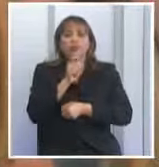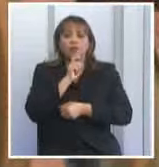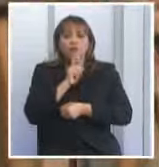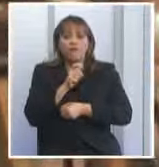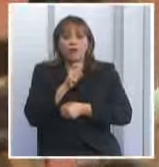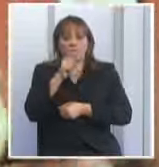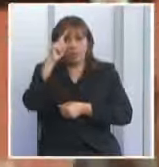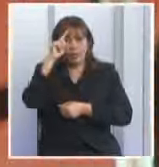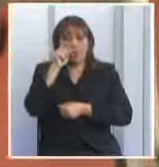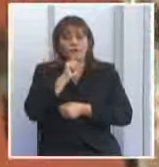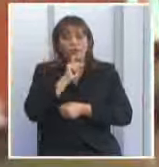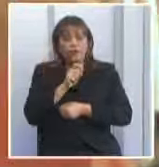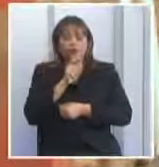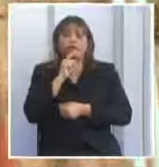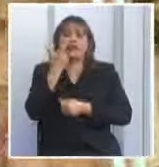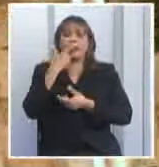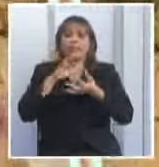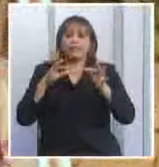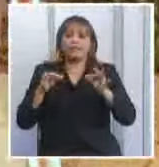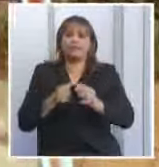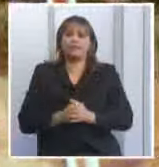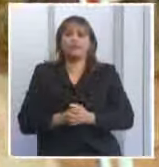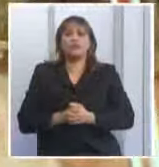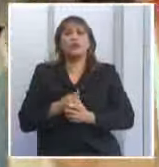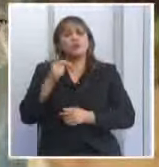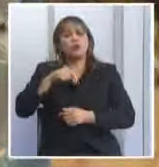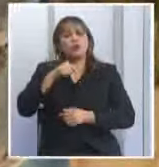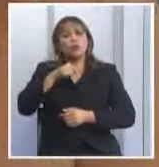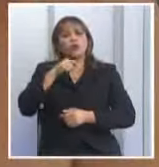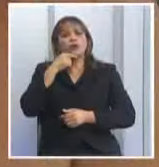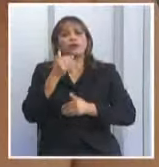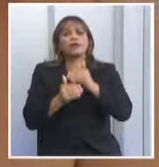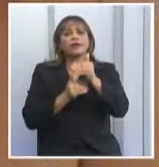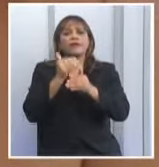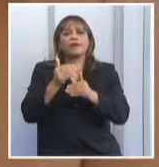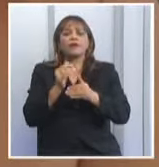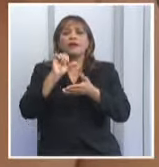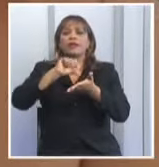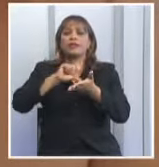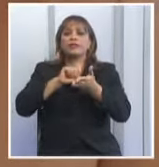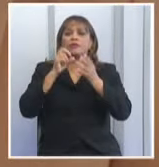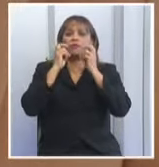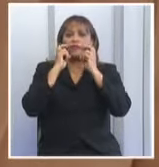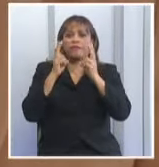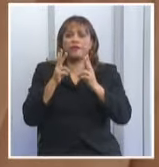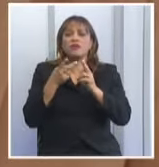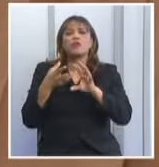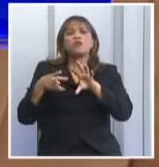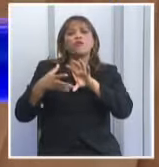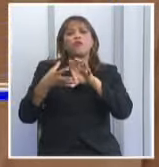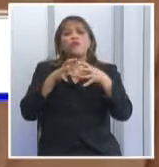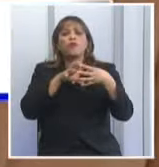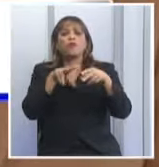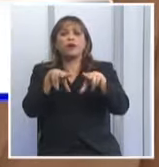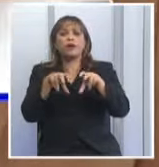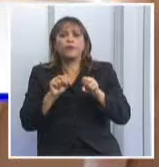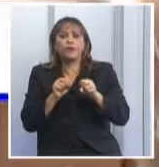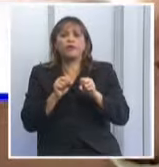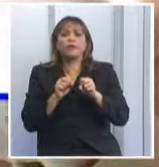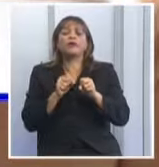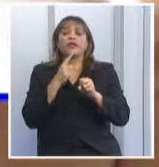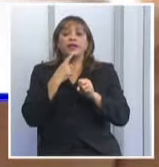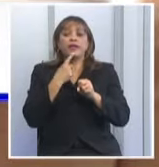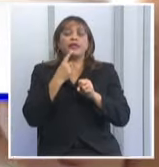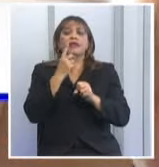provincia de Artemisa. Hoy, estamos evolucionando con los centros de vida asistidos a una nueva forma, a una política pública,